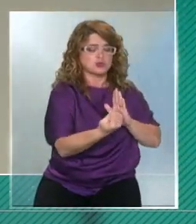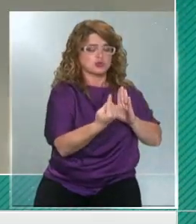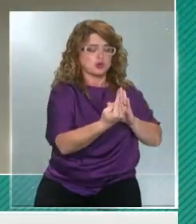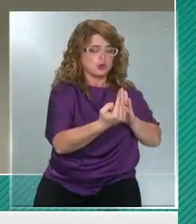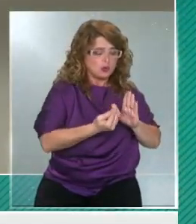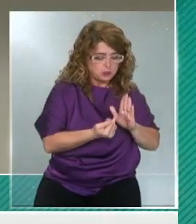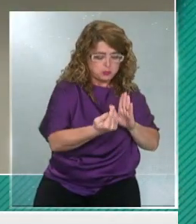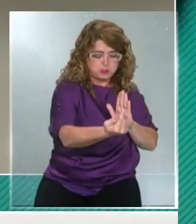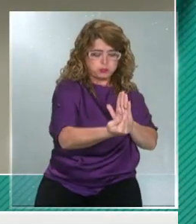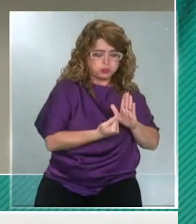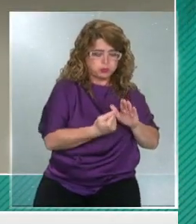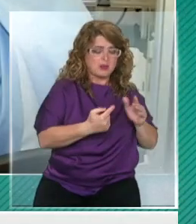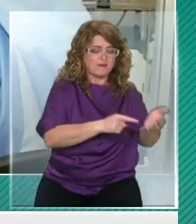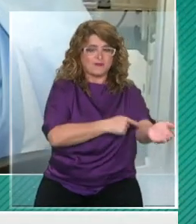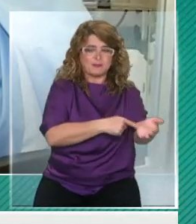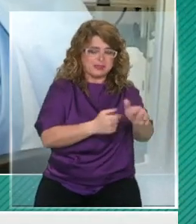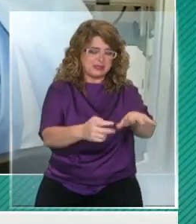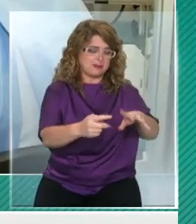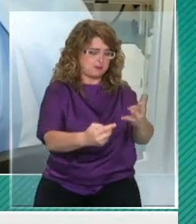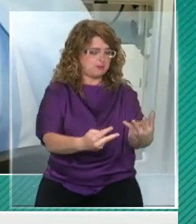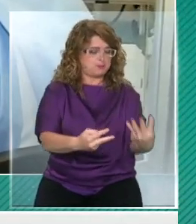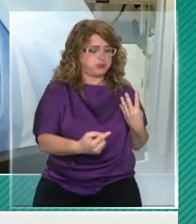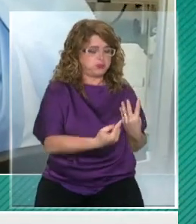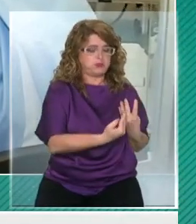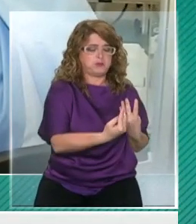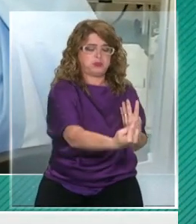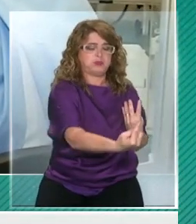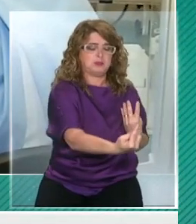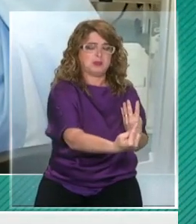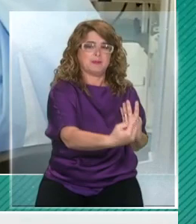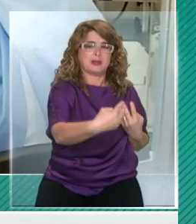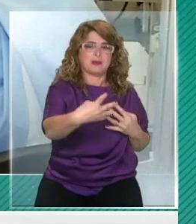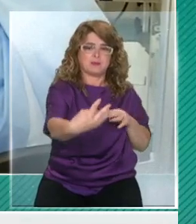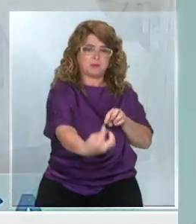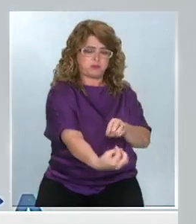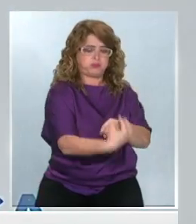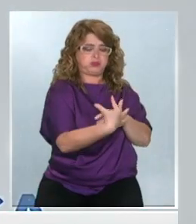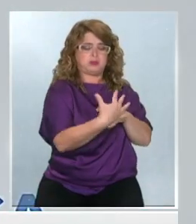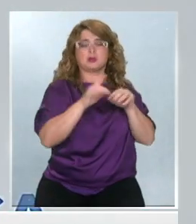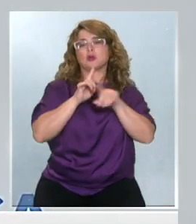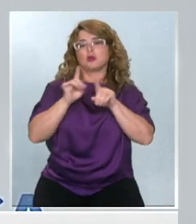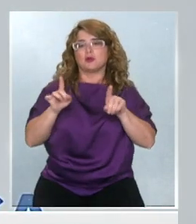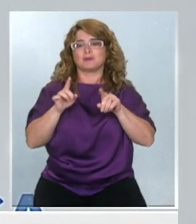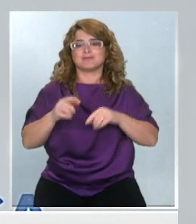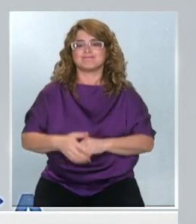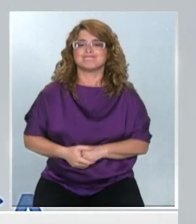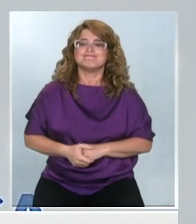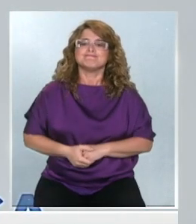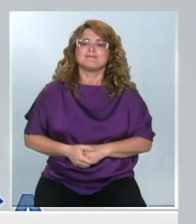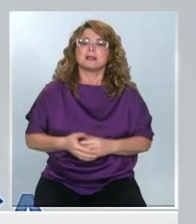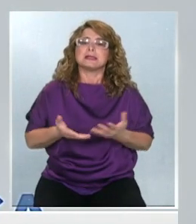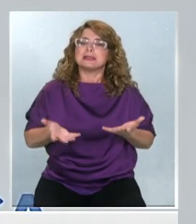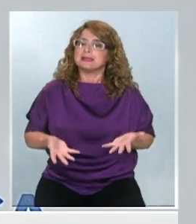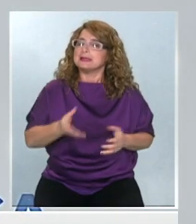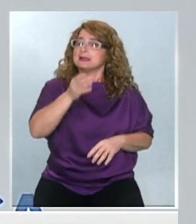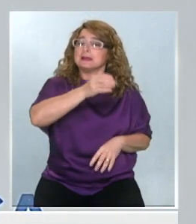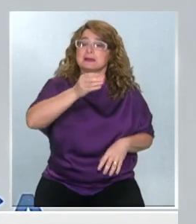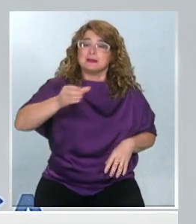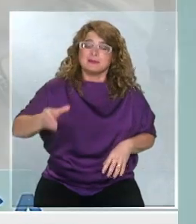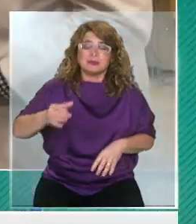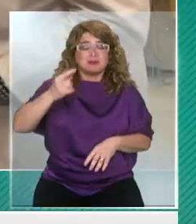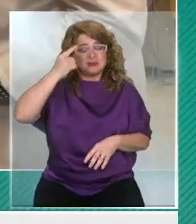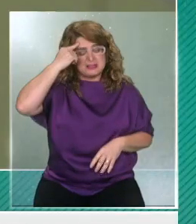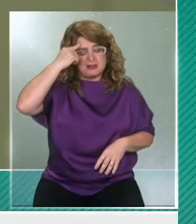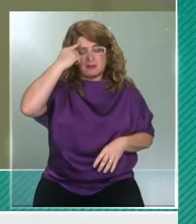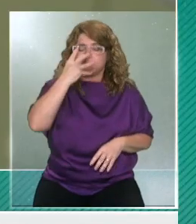del resto de la familia para evitar contagio intradomiciliario. Ahora doctor, al comienzo las personas buscaban la mejor